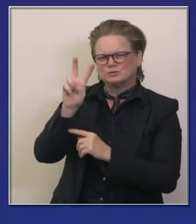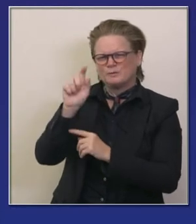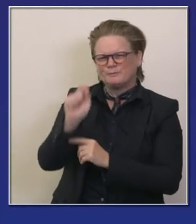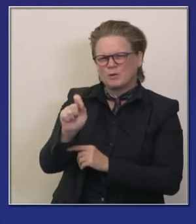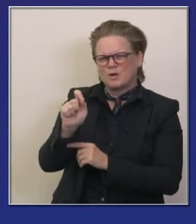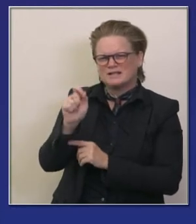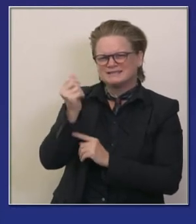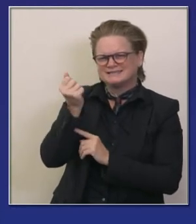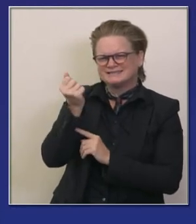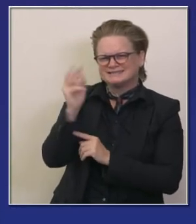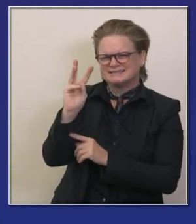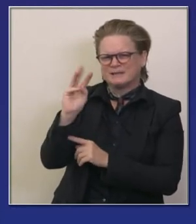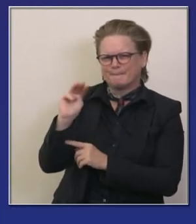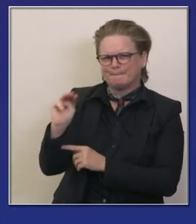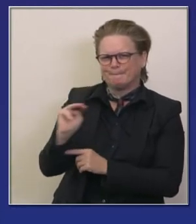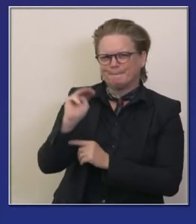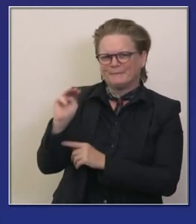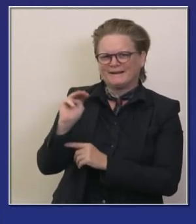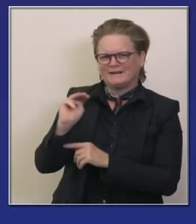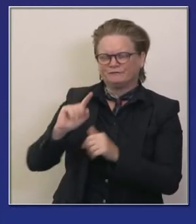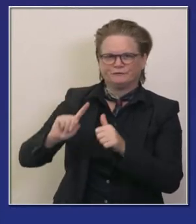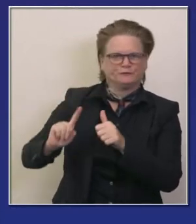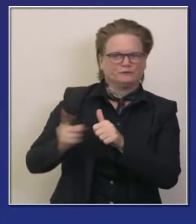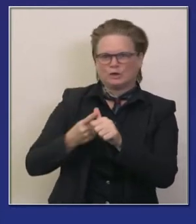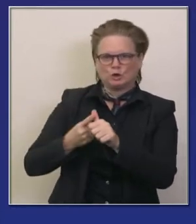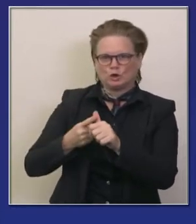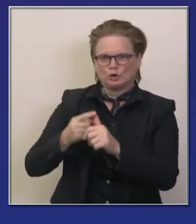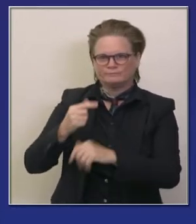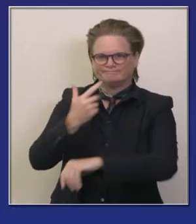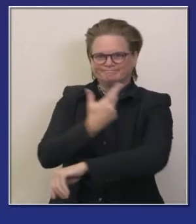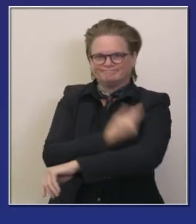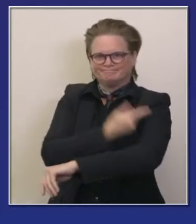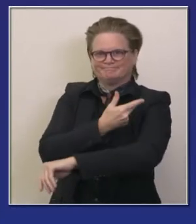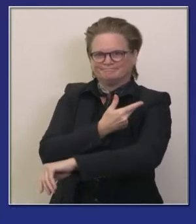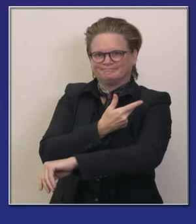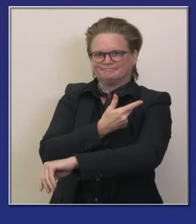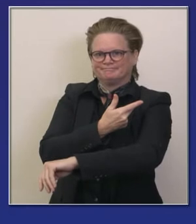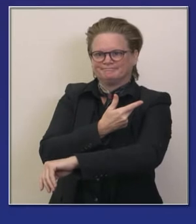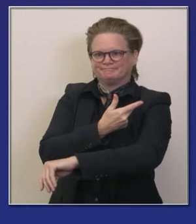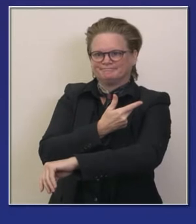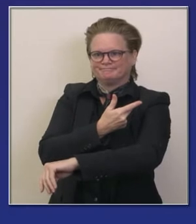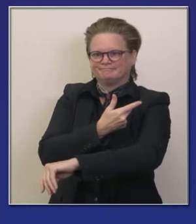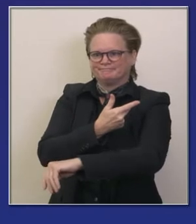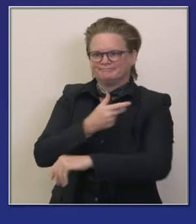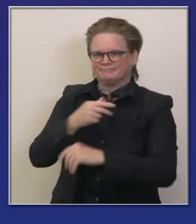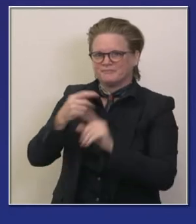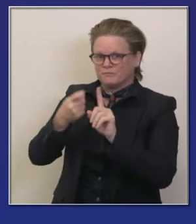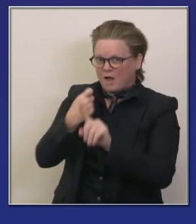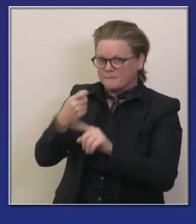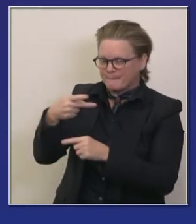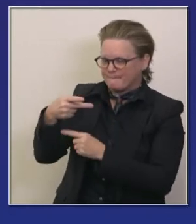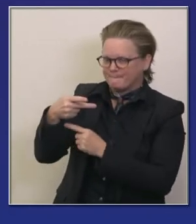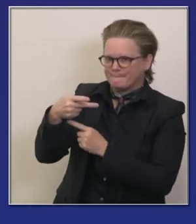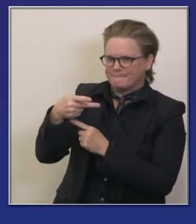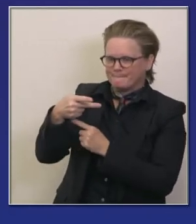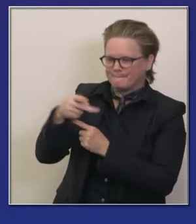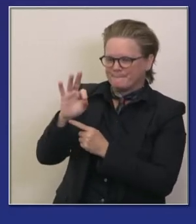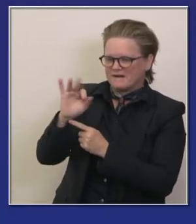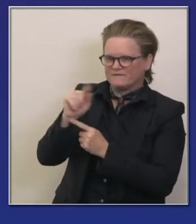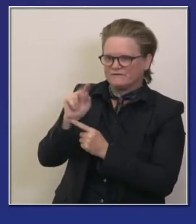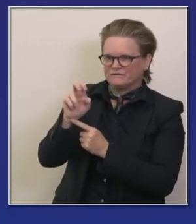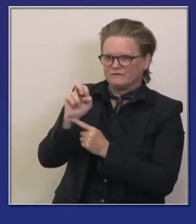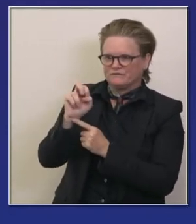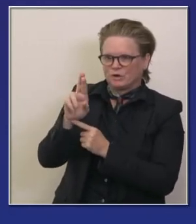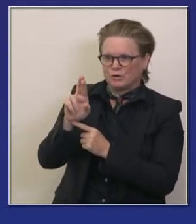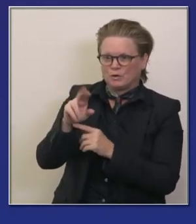2,16 millones de vacunas como la primera dosis 27 mil la semana próxima